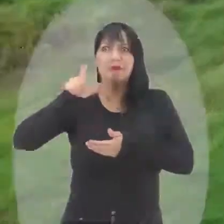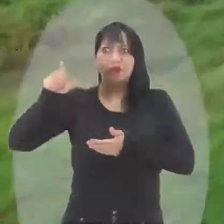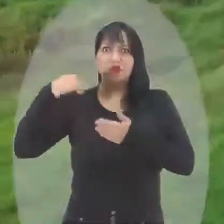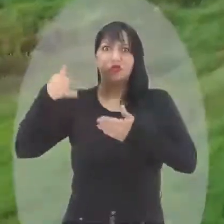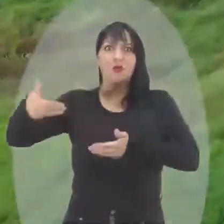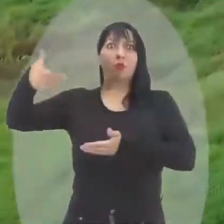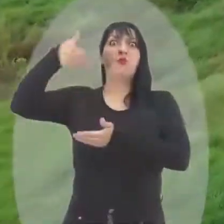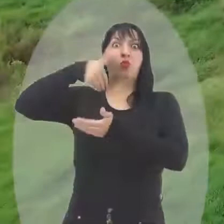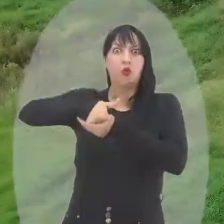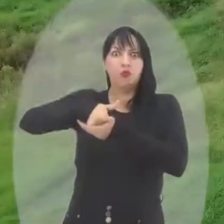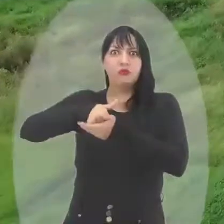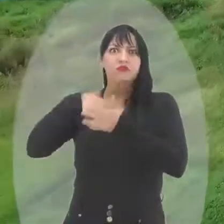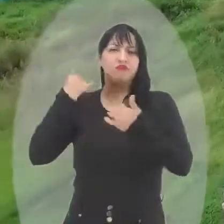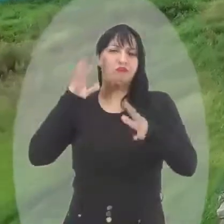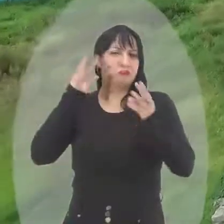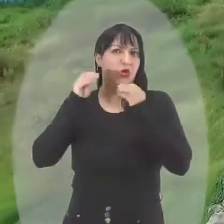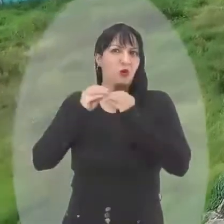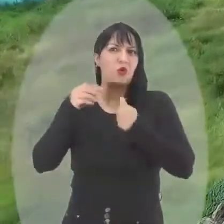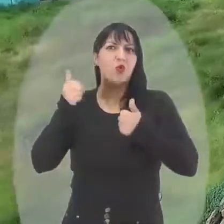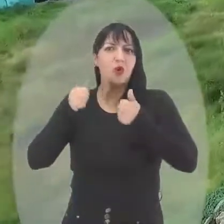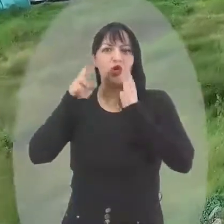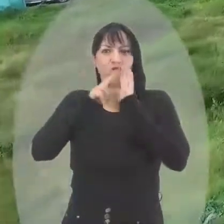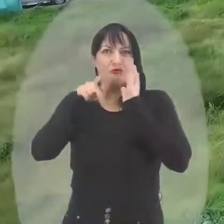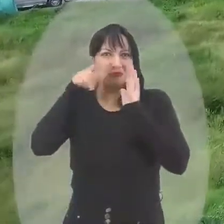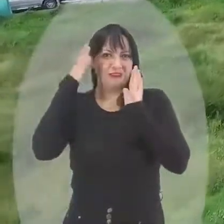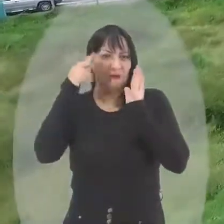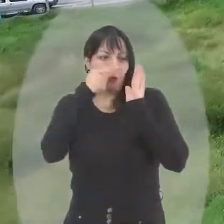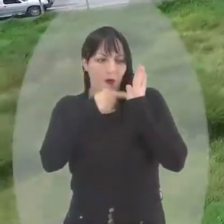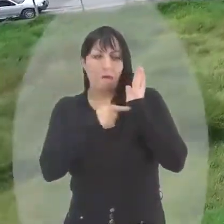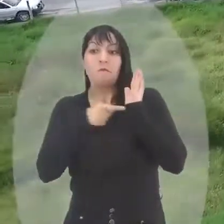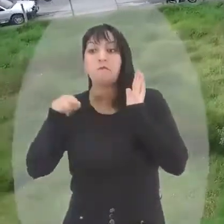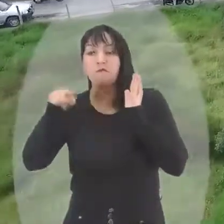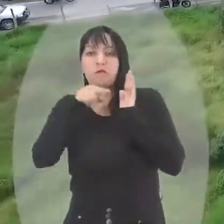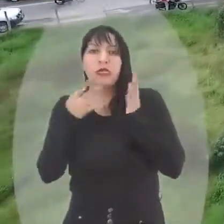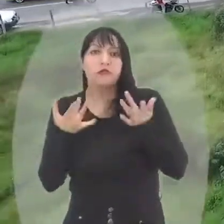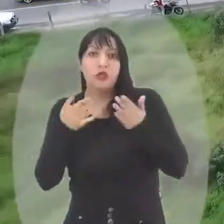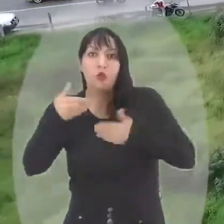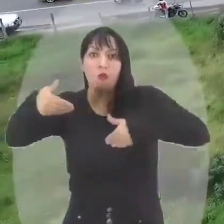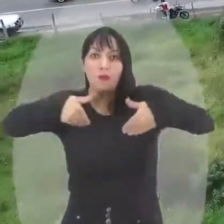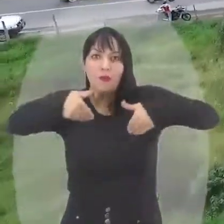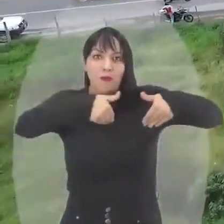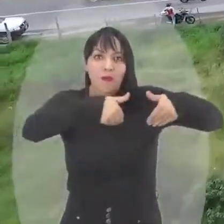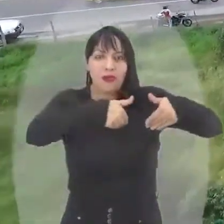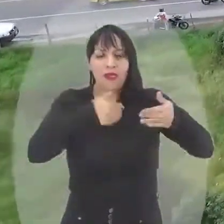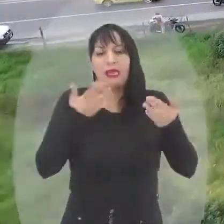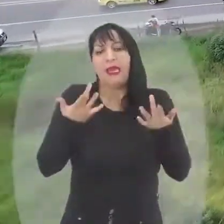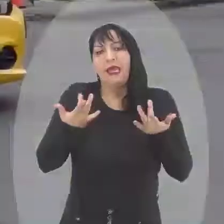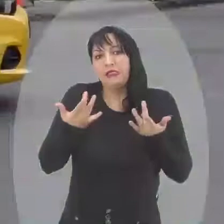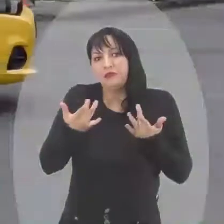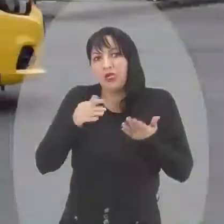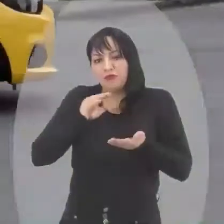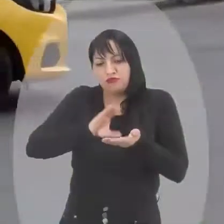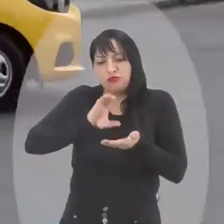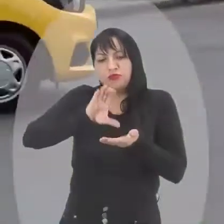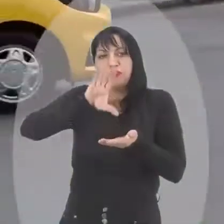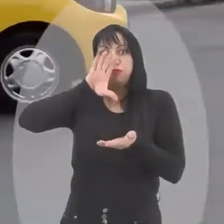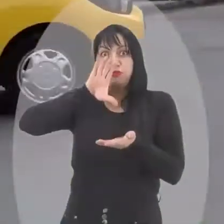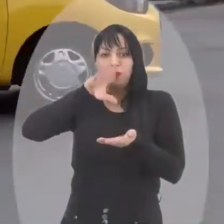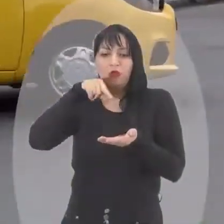de 60 proponentes interesados que se adelanta de acuerdo a la normativa de pliegos tipo y que esperamos esté